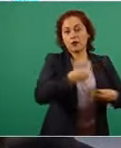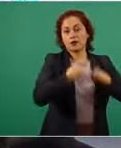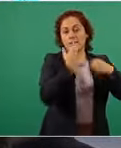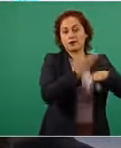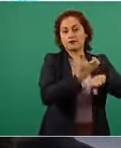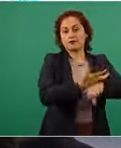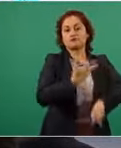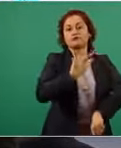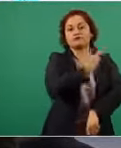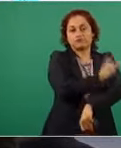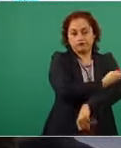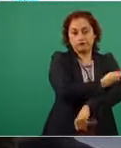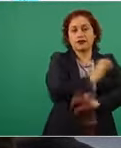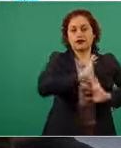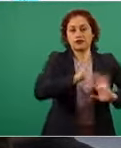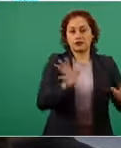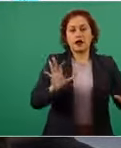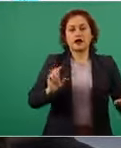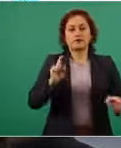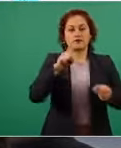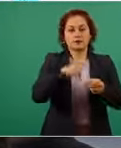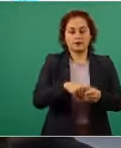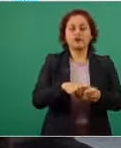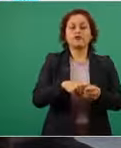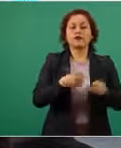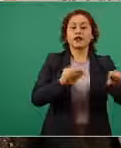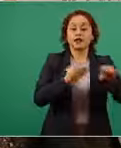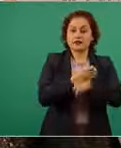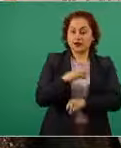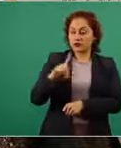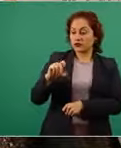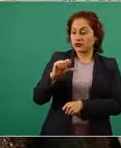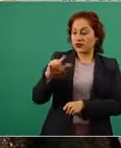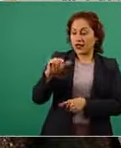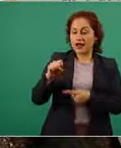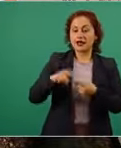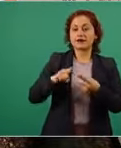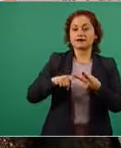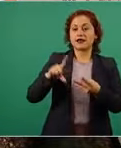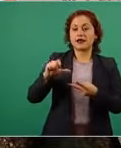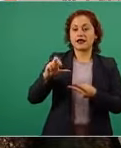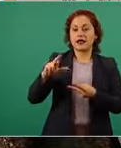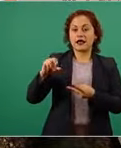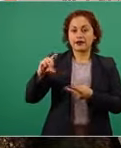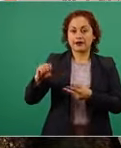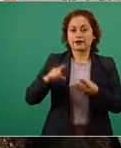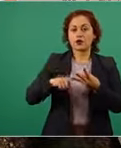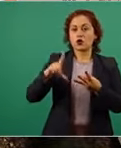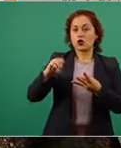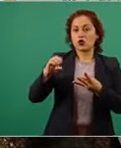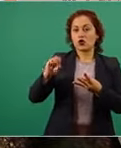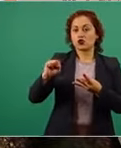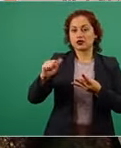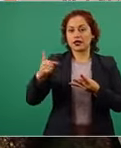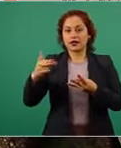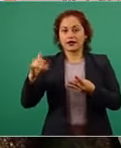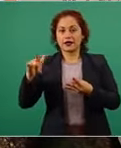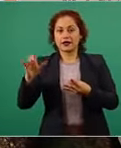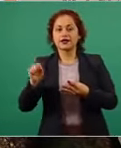dentro del proceso de vacunación Dallas, Laredo y Los Ángeles. Y ese sería el reporte, señor presidente. Gracias a nuevo,